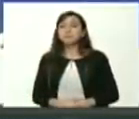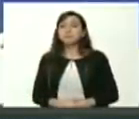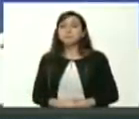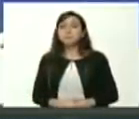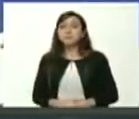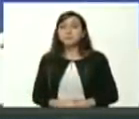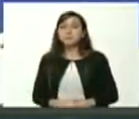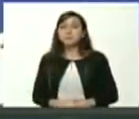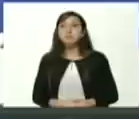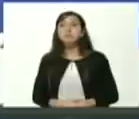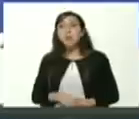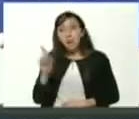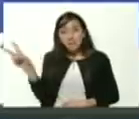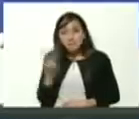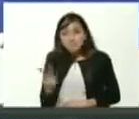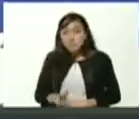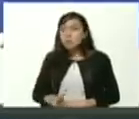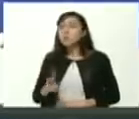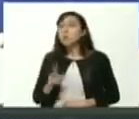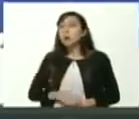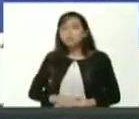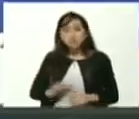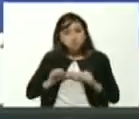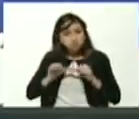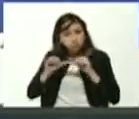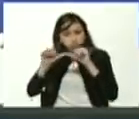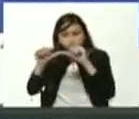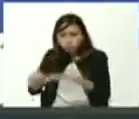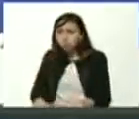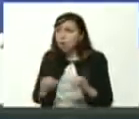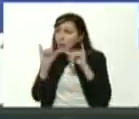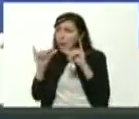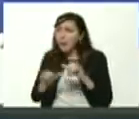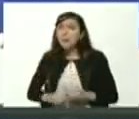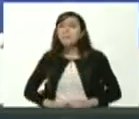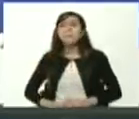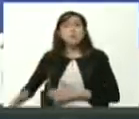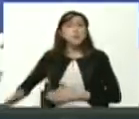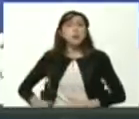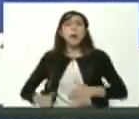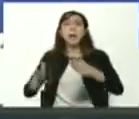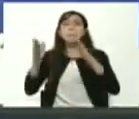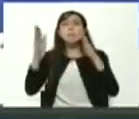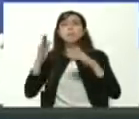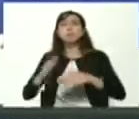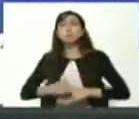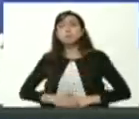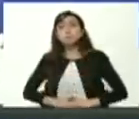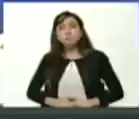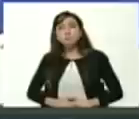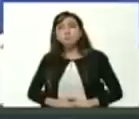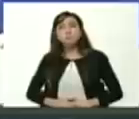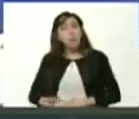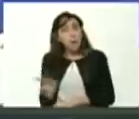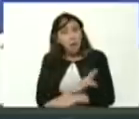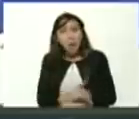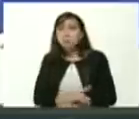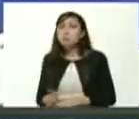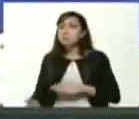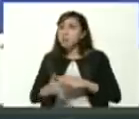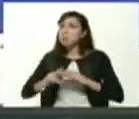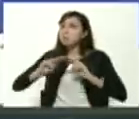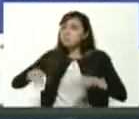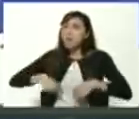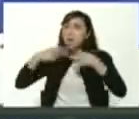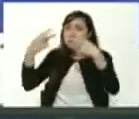y venezuela tiene que montarse en ese tren de la velocidad del desarrollo del